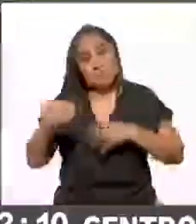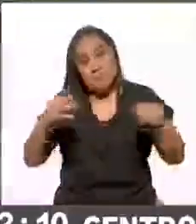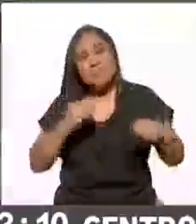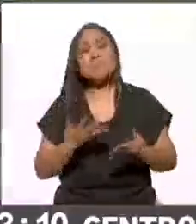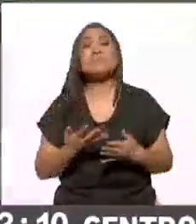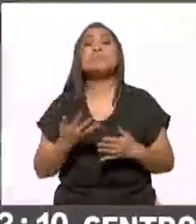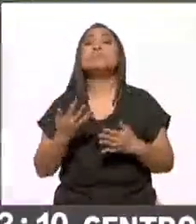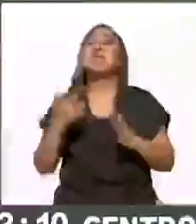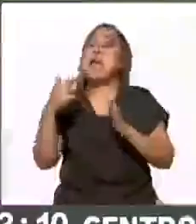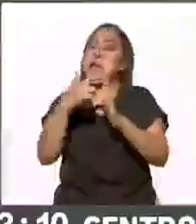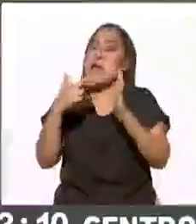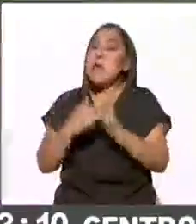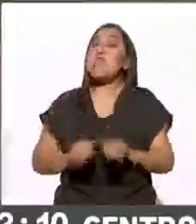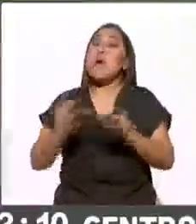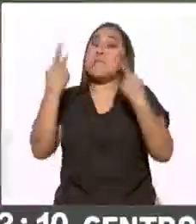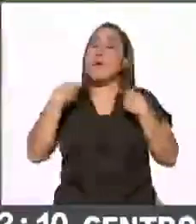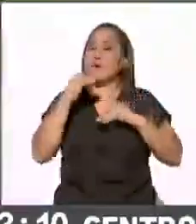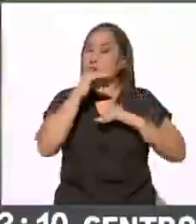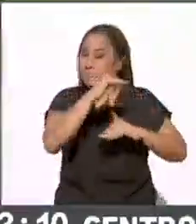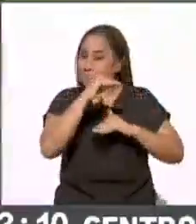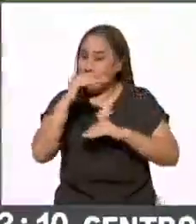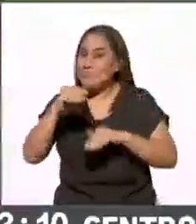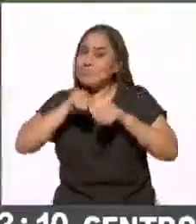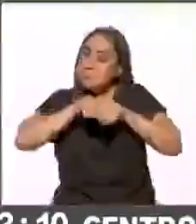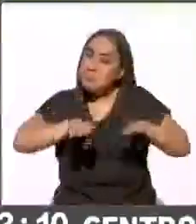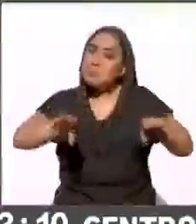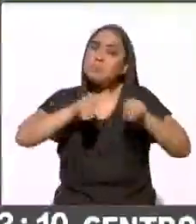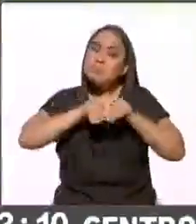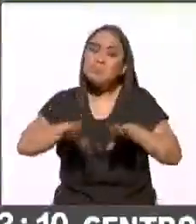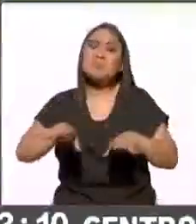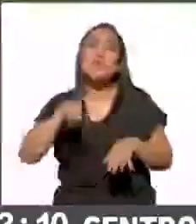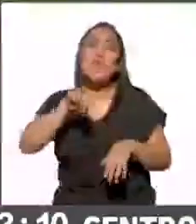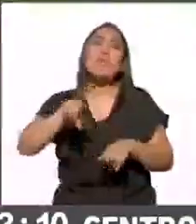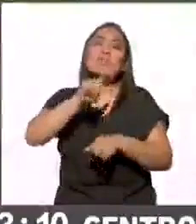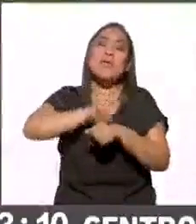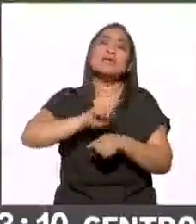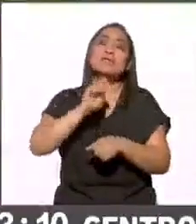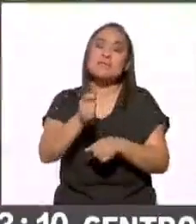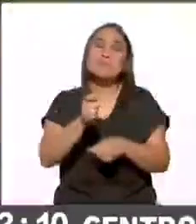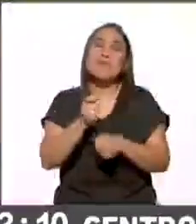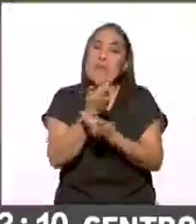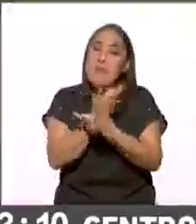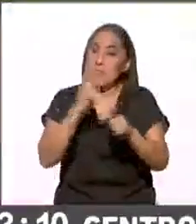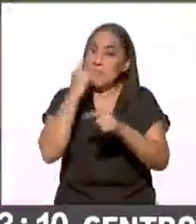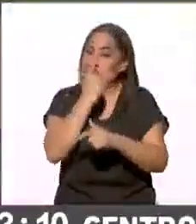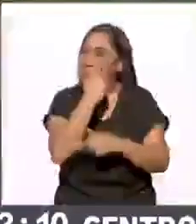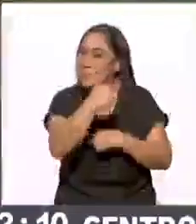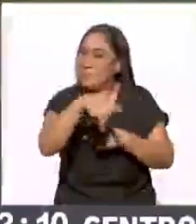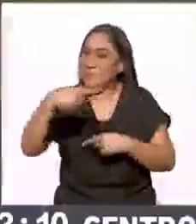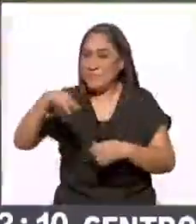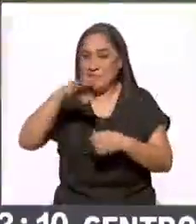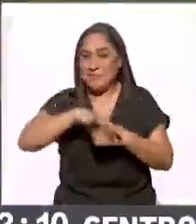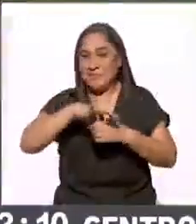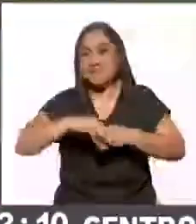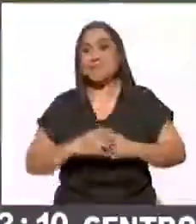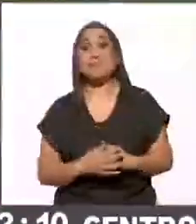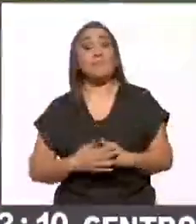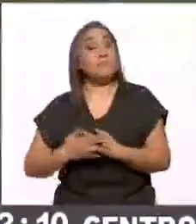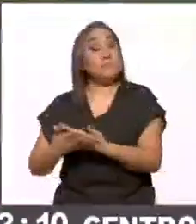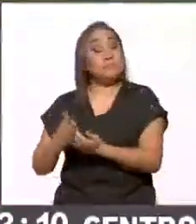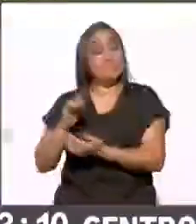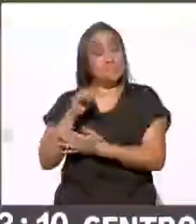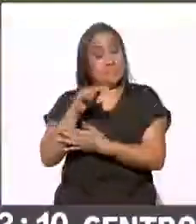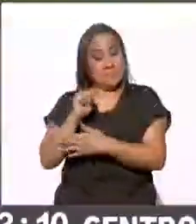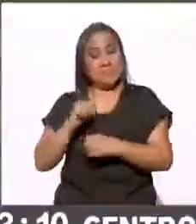aforo, toda la experiencia que fue este ejercicio democrático. Ana. Sin embargo, la